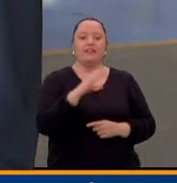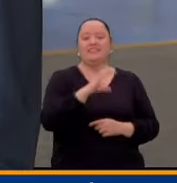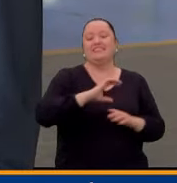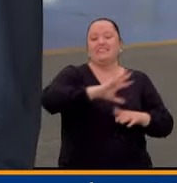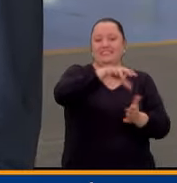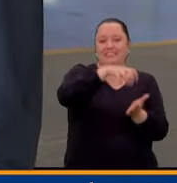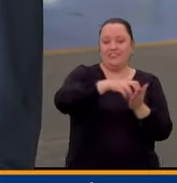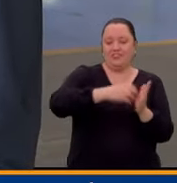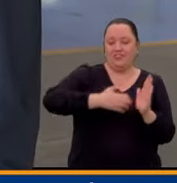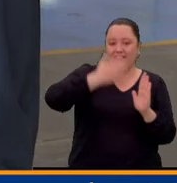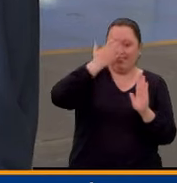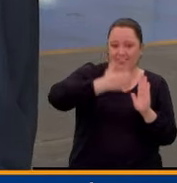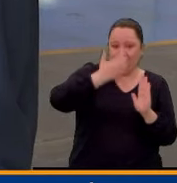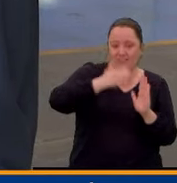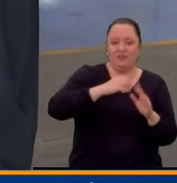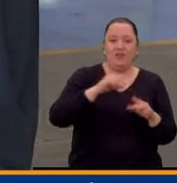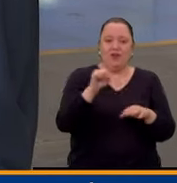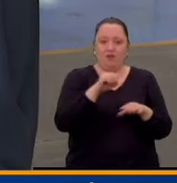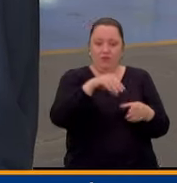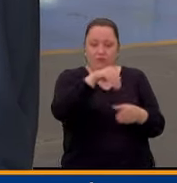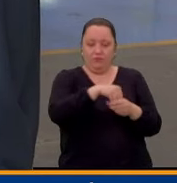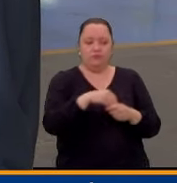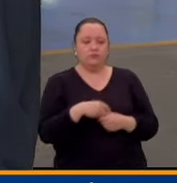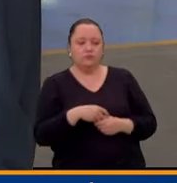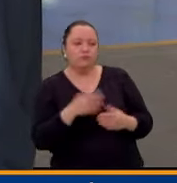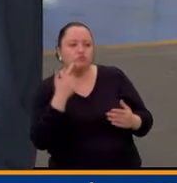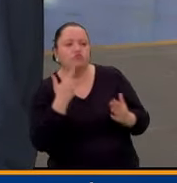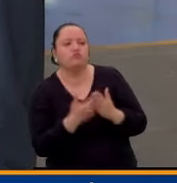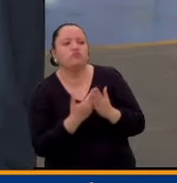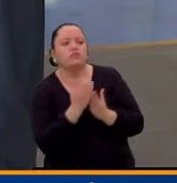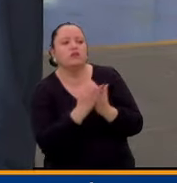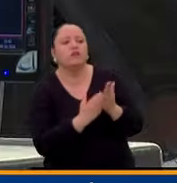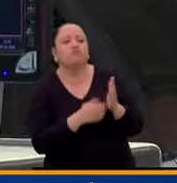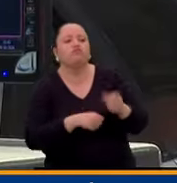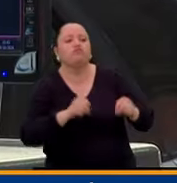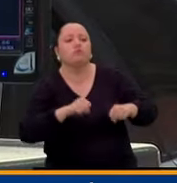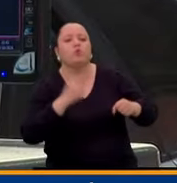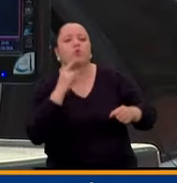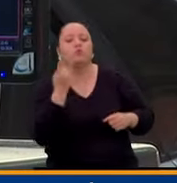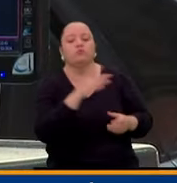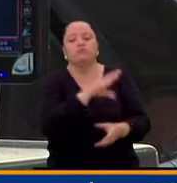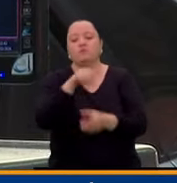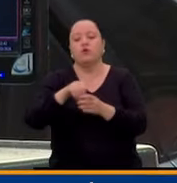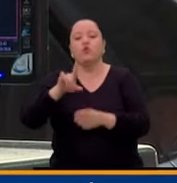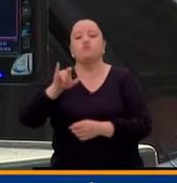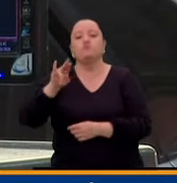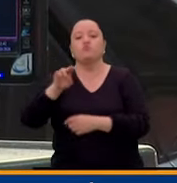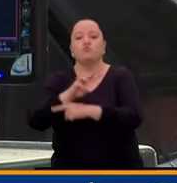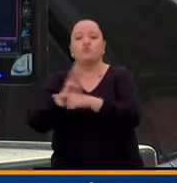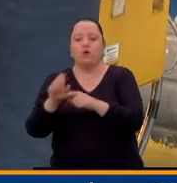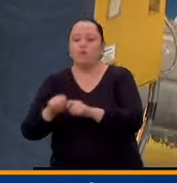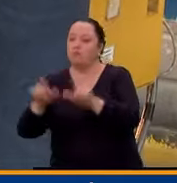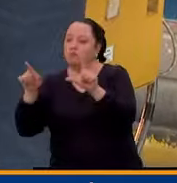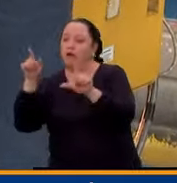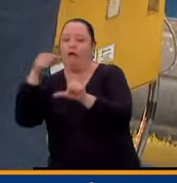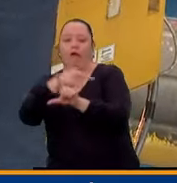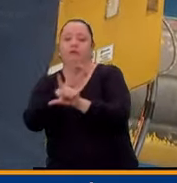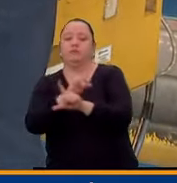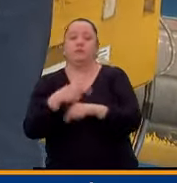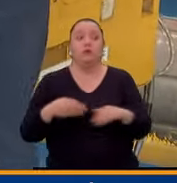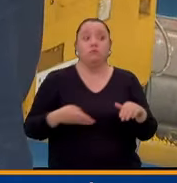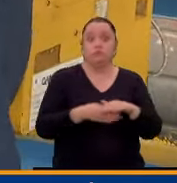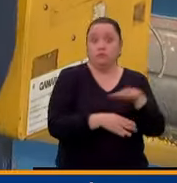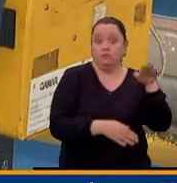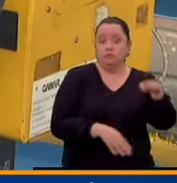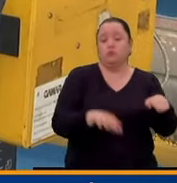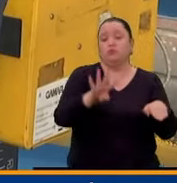automotor esté habilitado y acreditado. Esto lo puedes revisar en la página del RUR. Ya en el lugar, la revisión puede durar 45